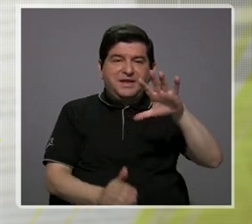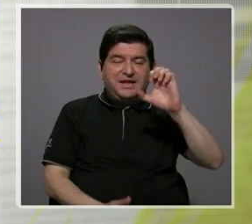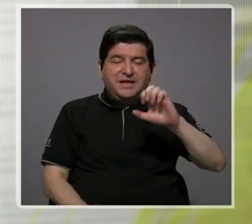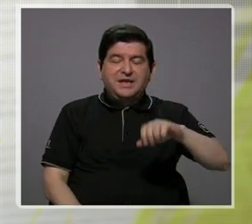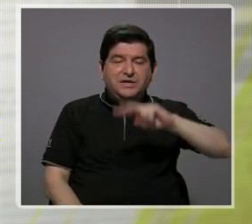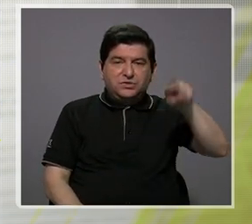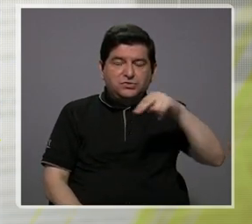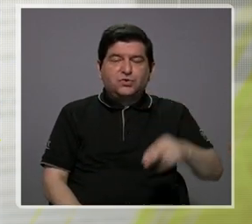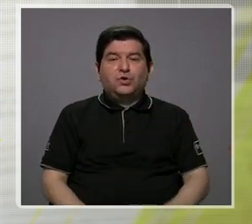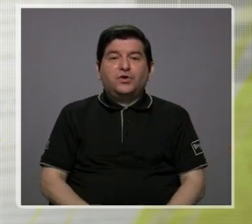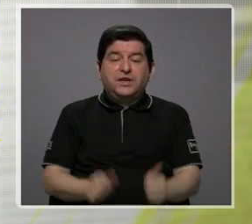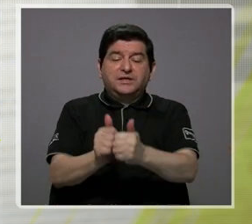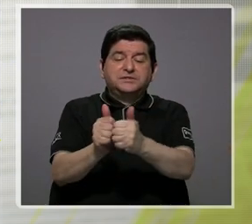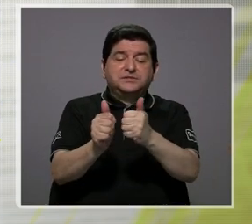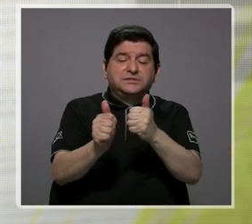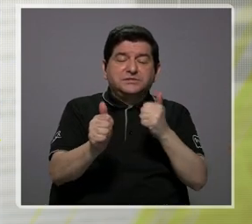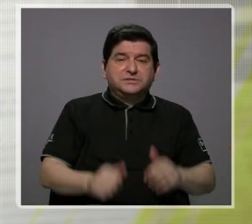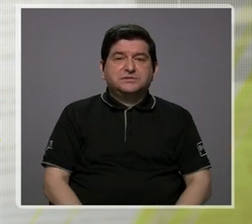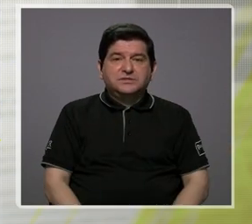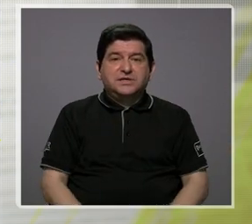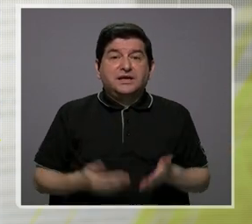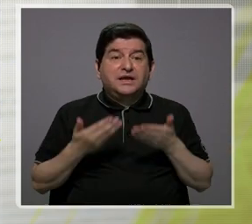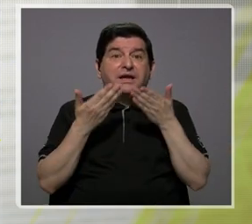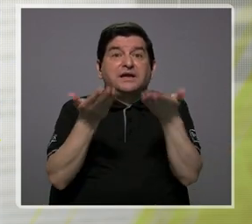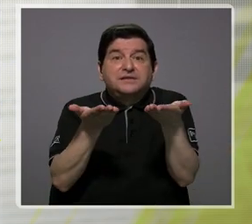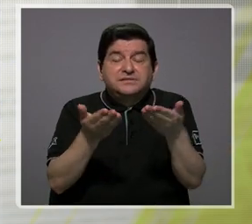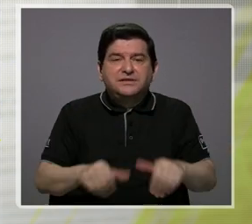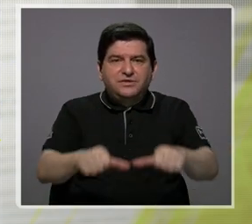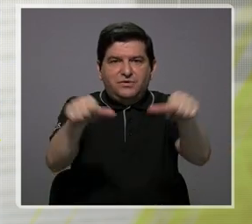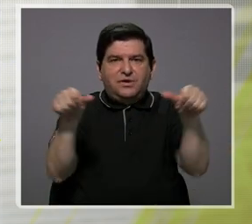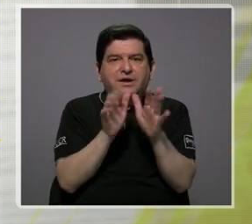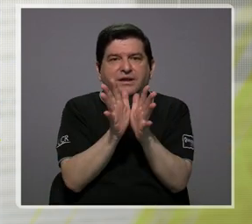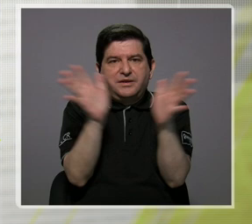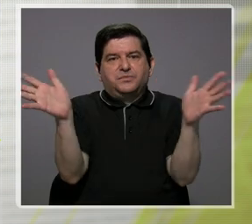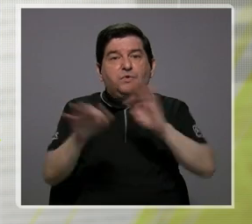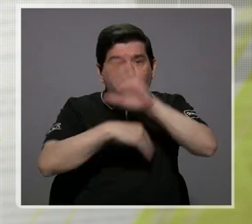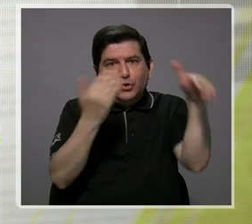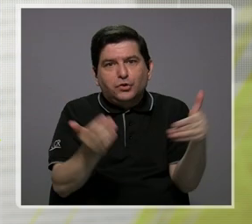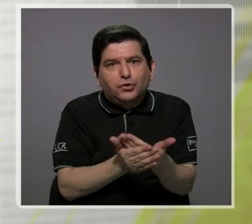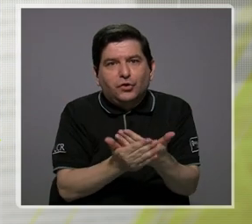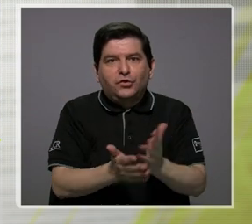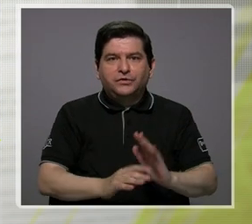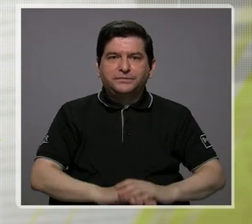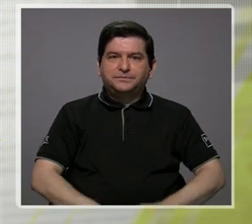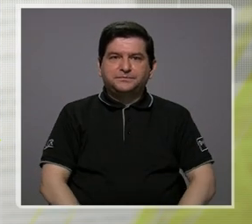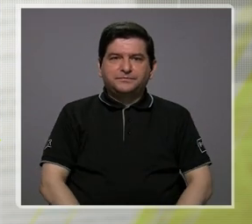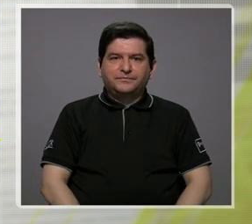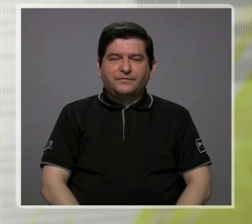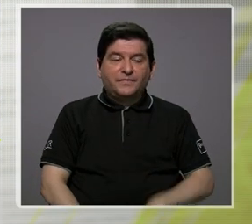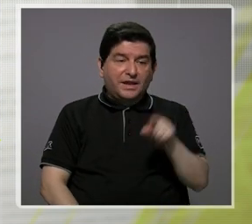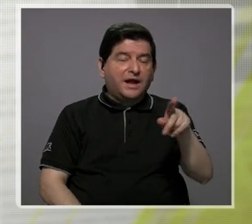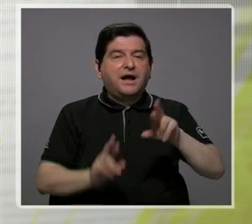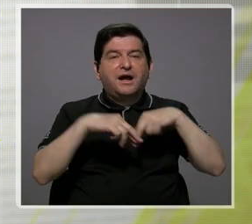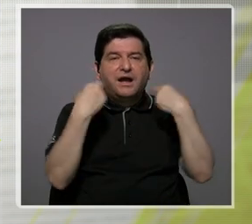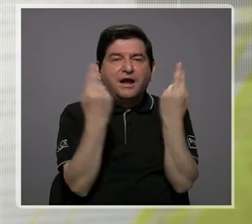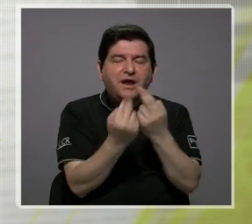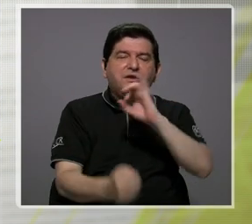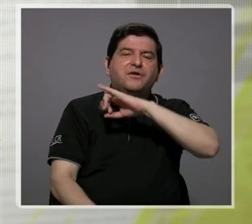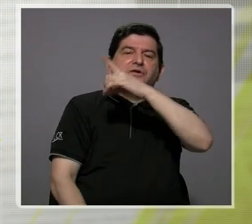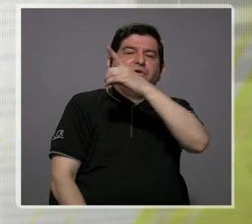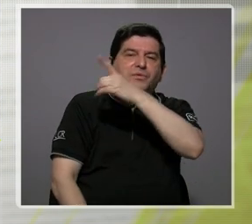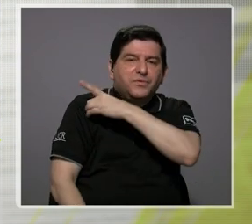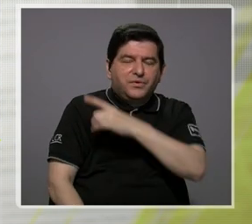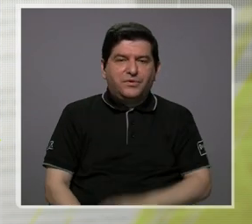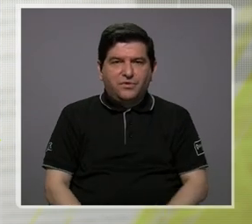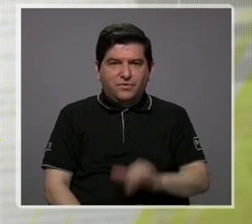retroactivo que se atacaba de otorgar a todo el sector público. Entonces, están en sesiones de Junta Directiva,